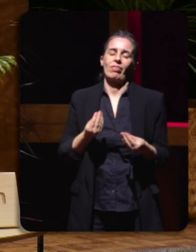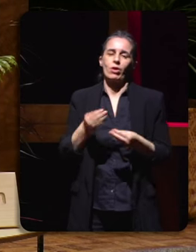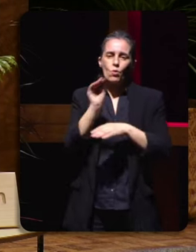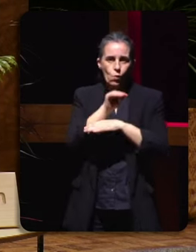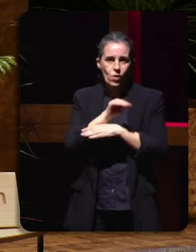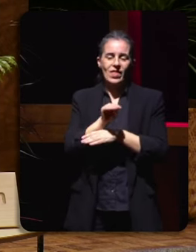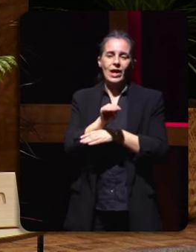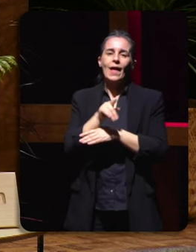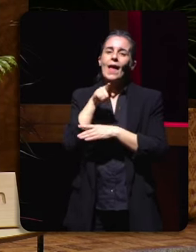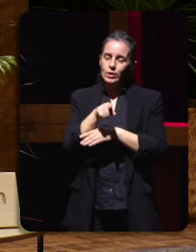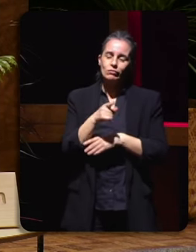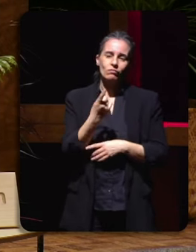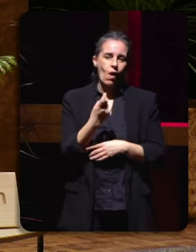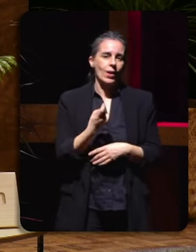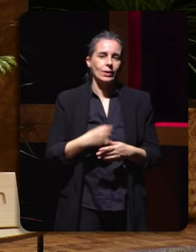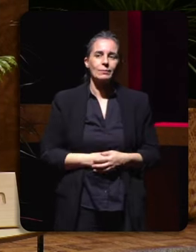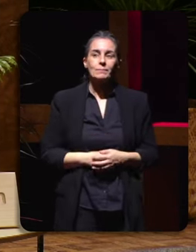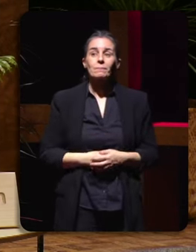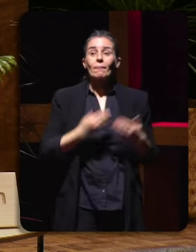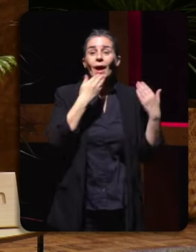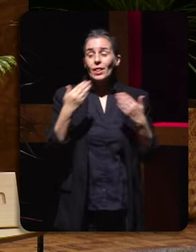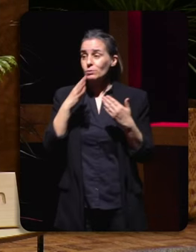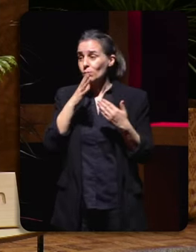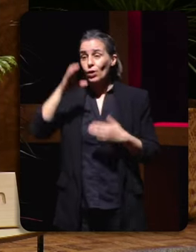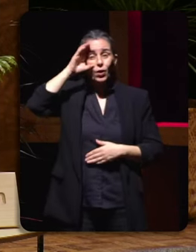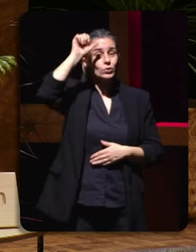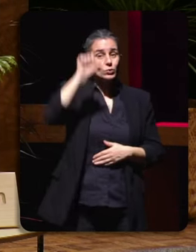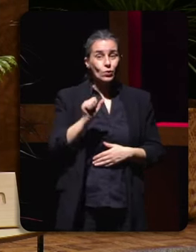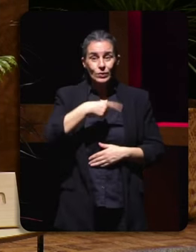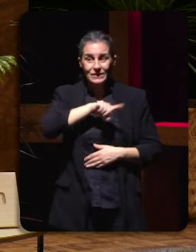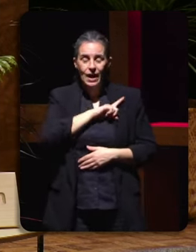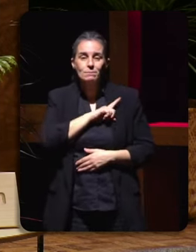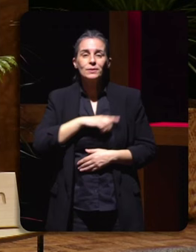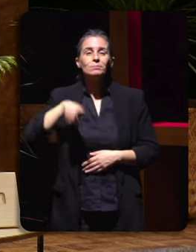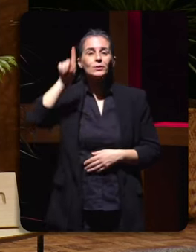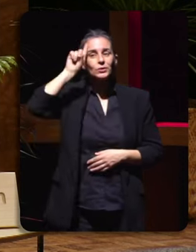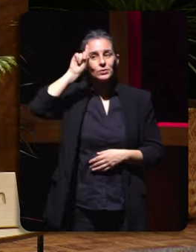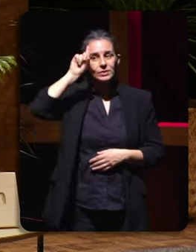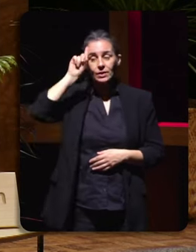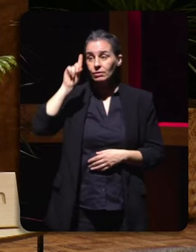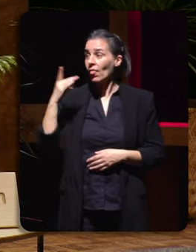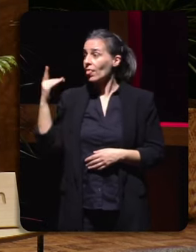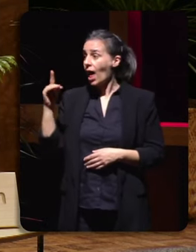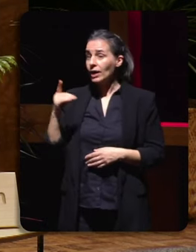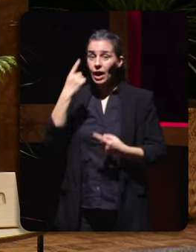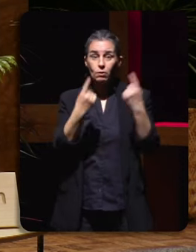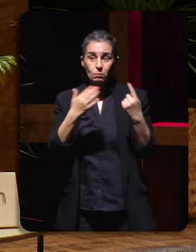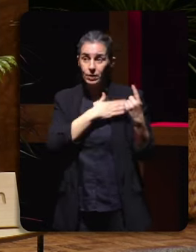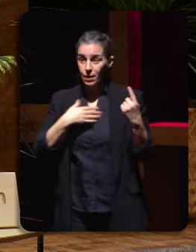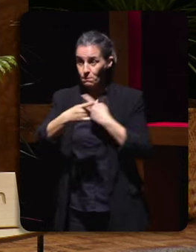unha asignatura pendente gracias por escutarme non sei Diana si teñen alguna pregunta